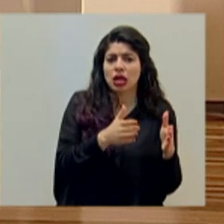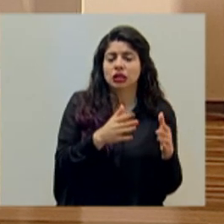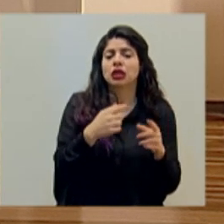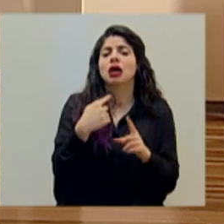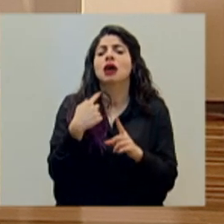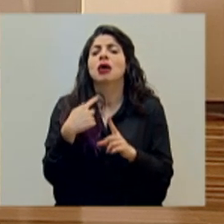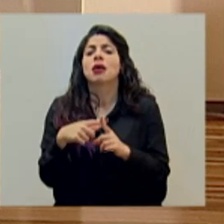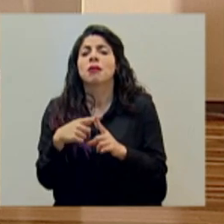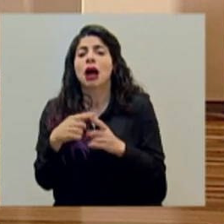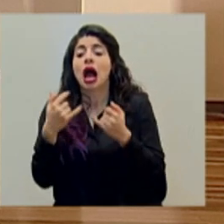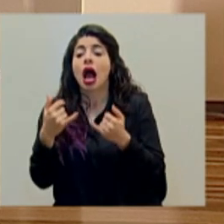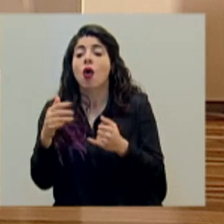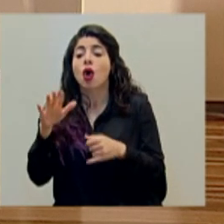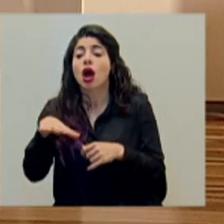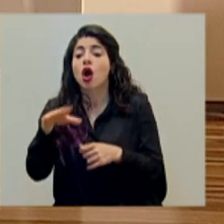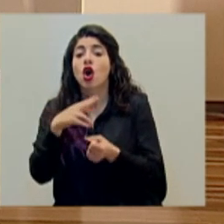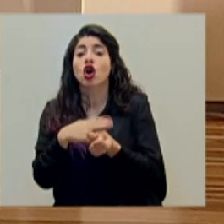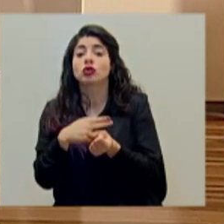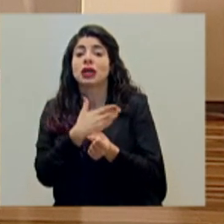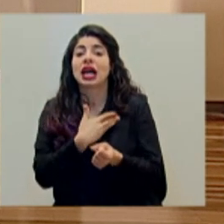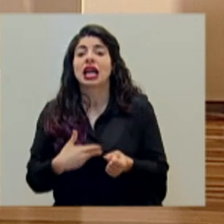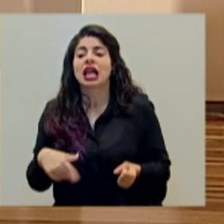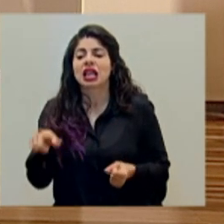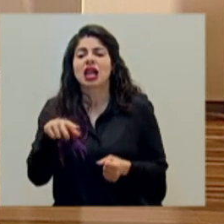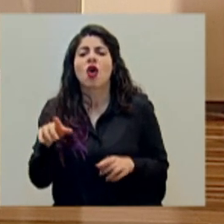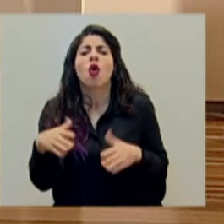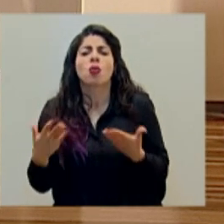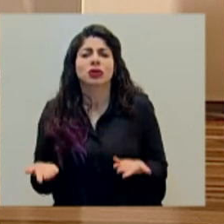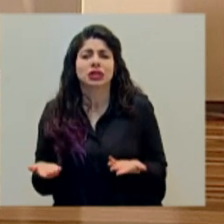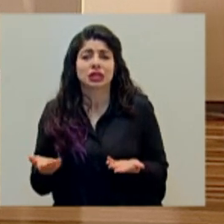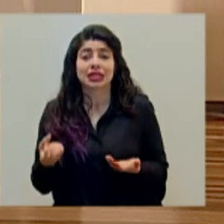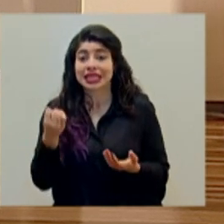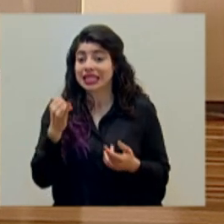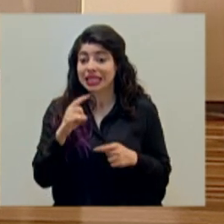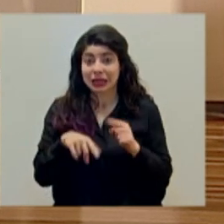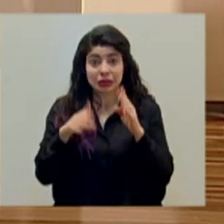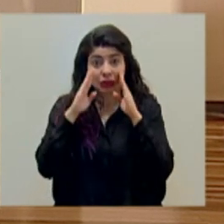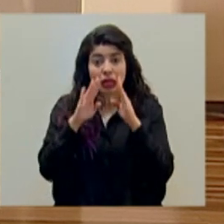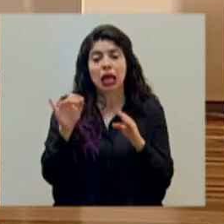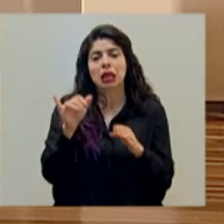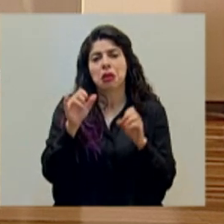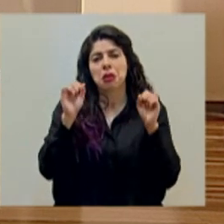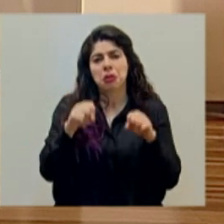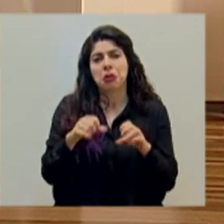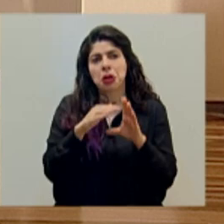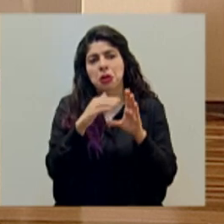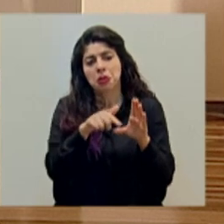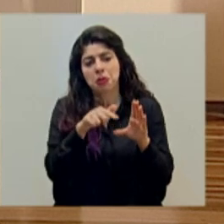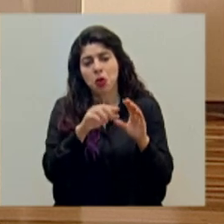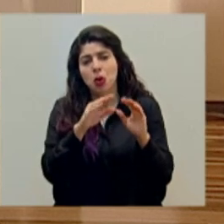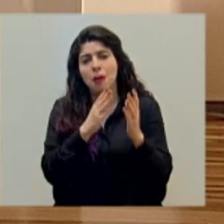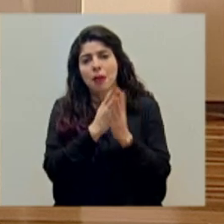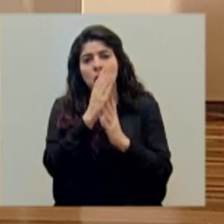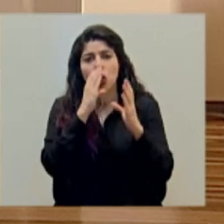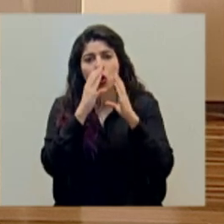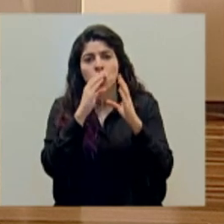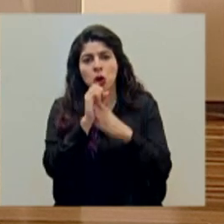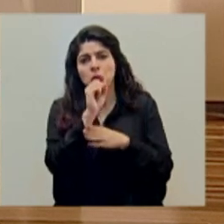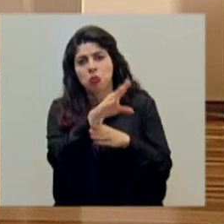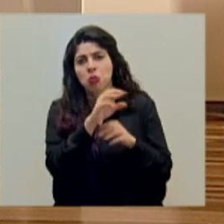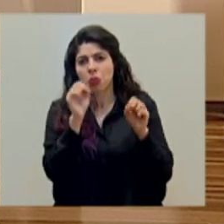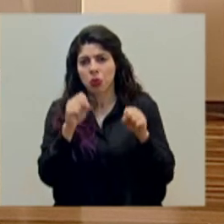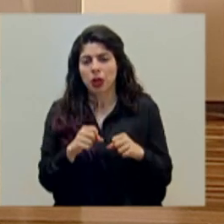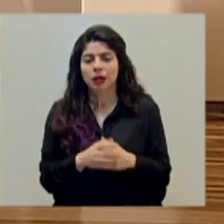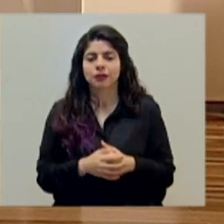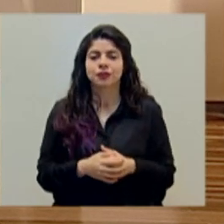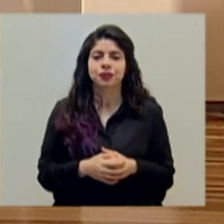de los hospitales en Heredia? Si esa consulta no puede ser abordada, también le podemos enviar al medio de comunicación la consulta.